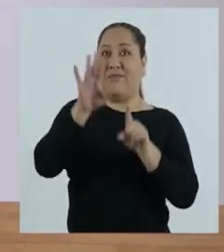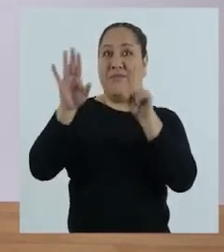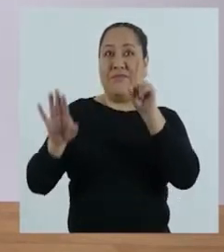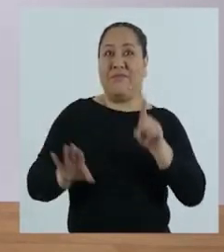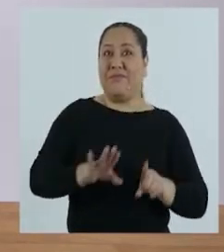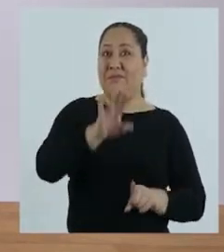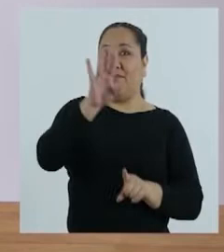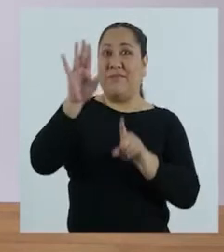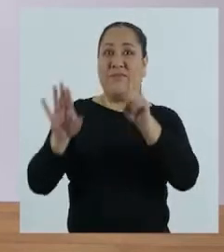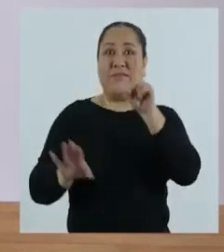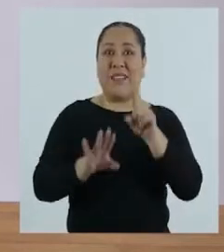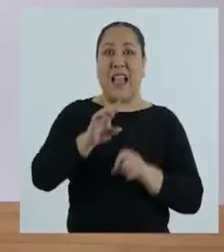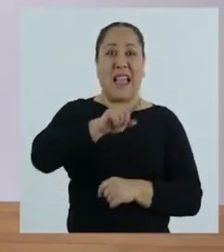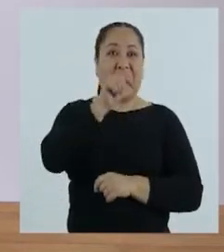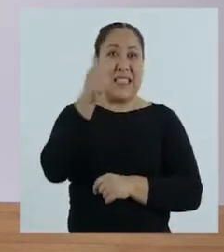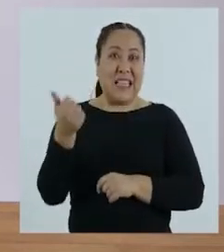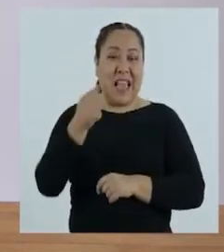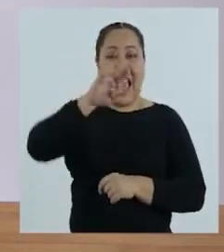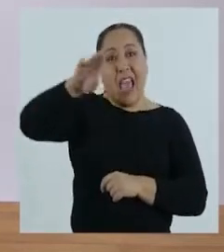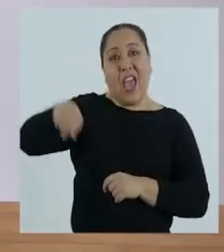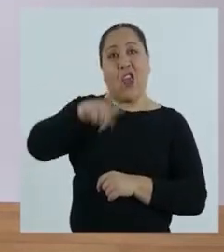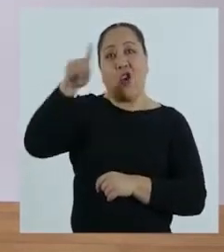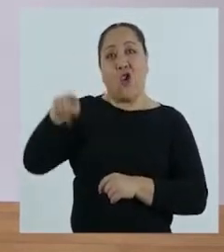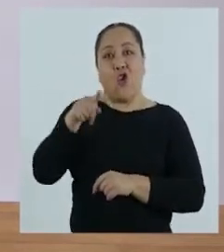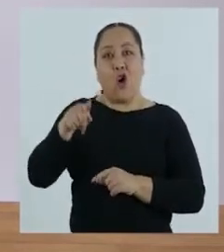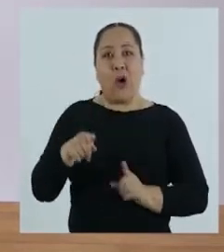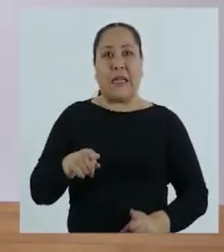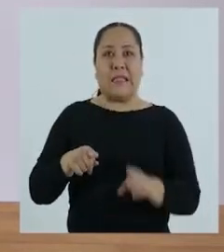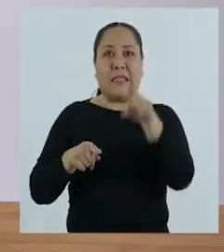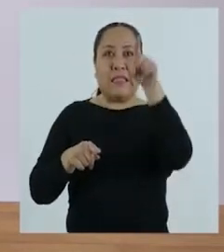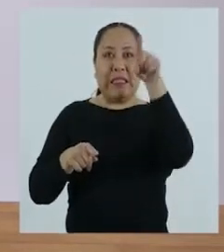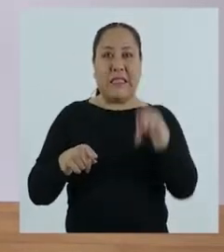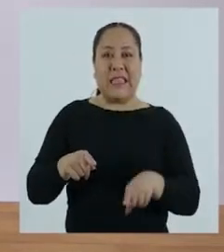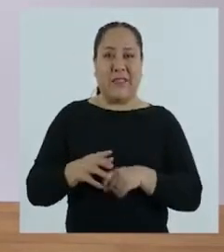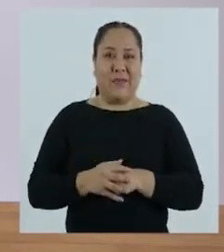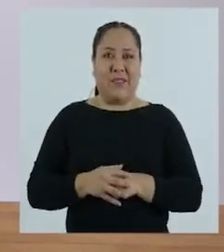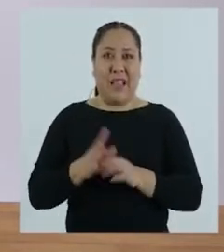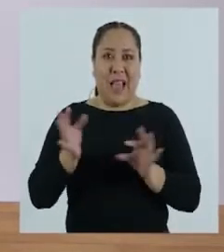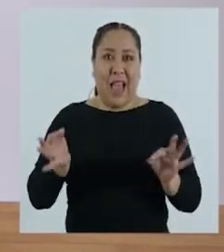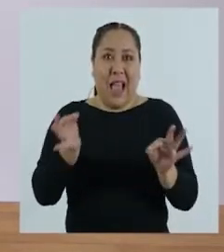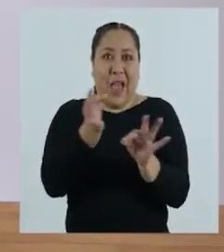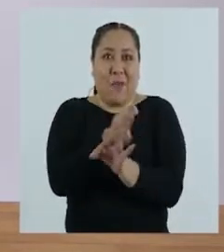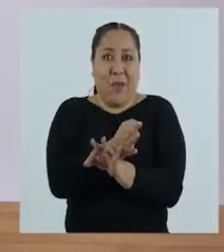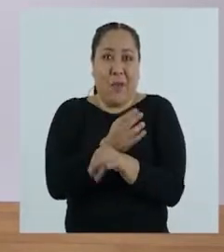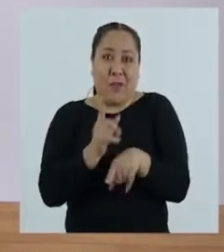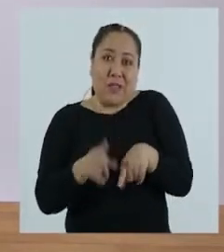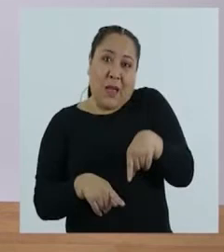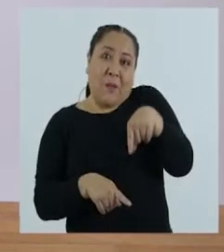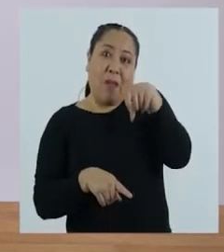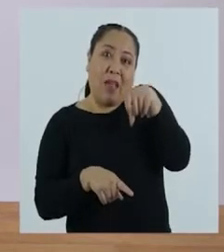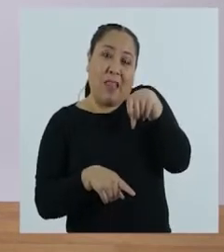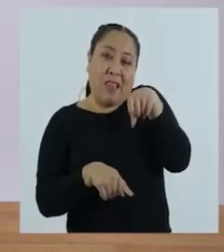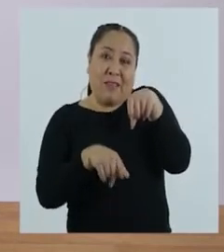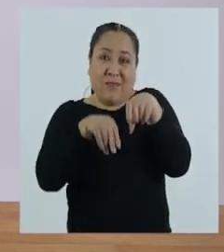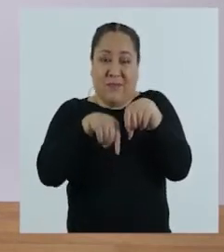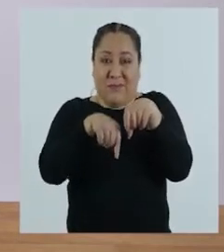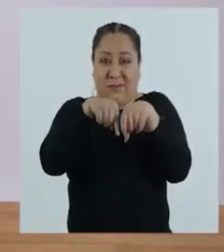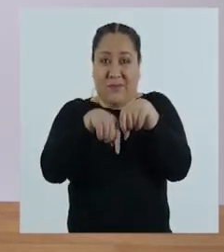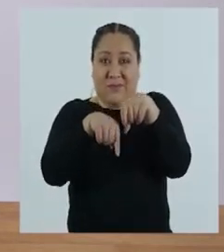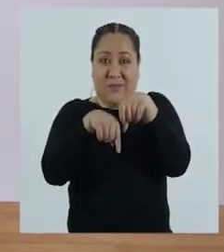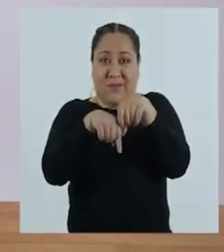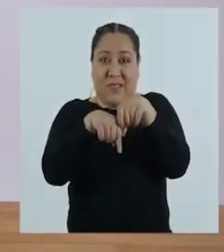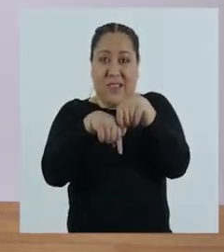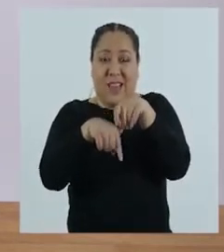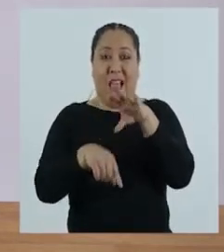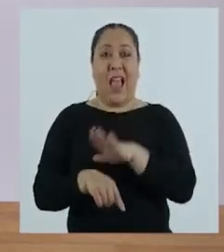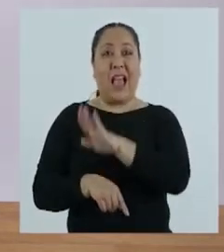Y viceversa. Círculo y una línea. Ahora cambiamos de pierna y de brazos. Pierna izquierda,